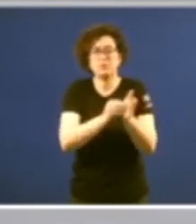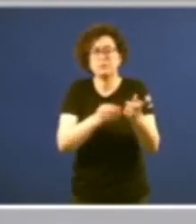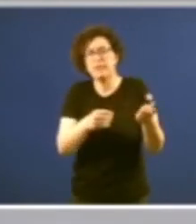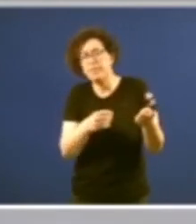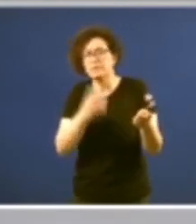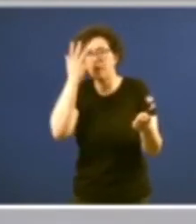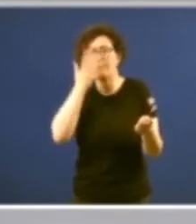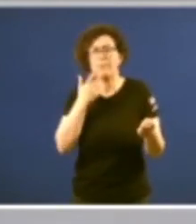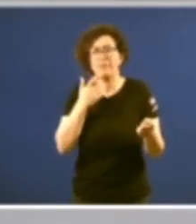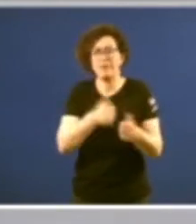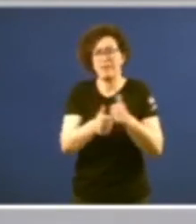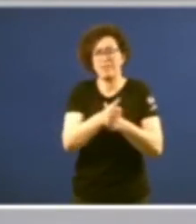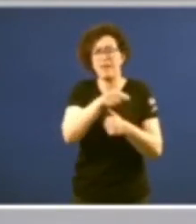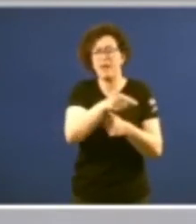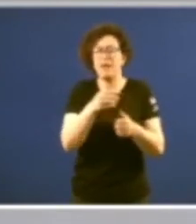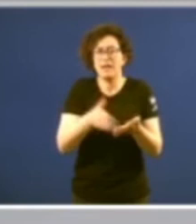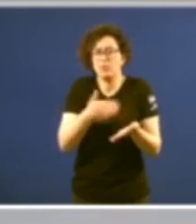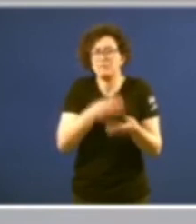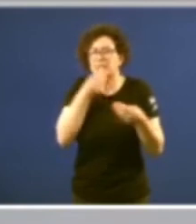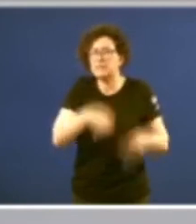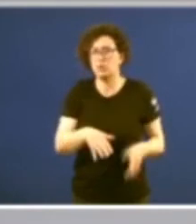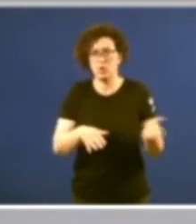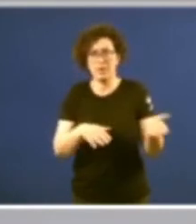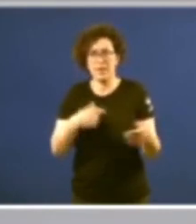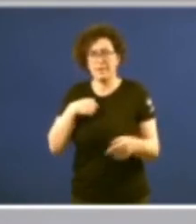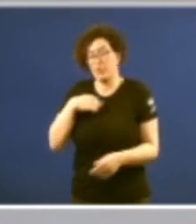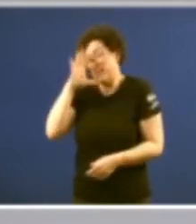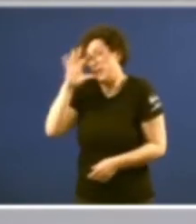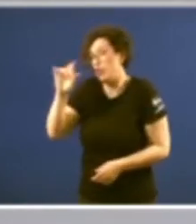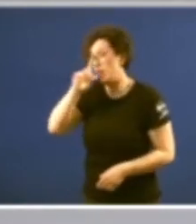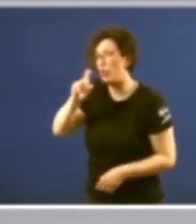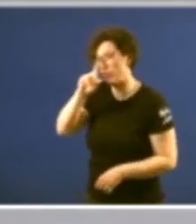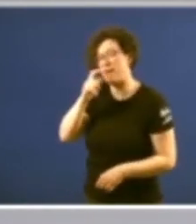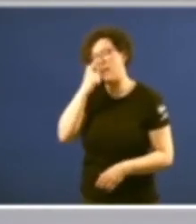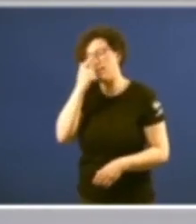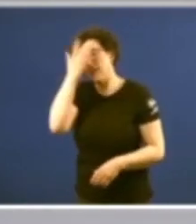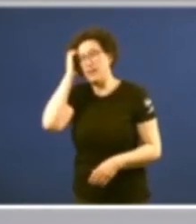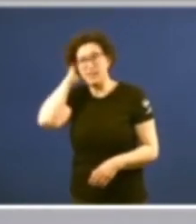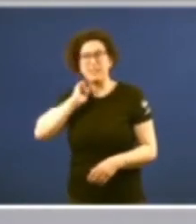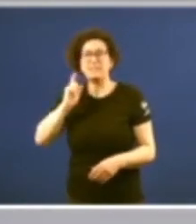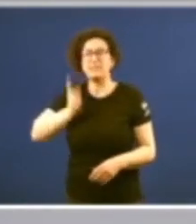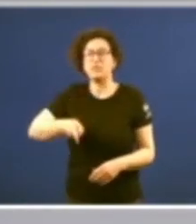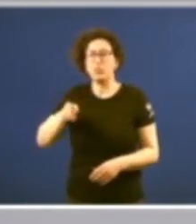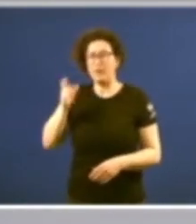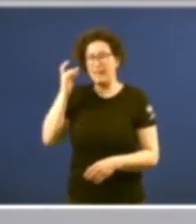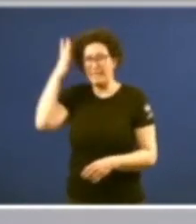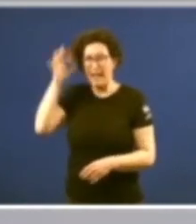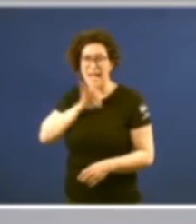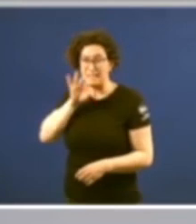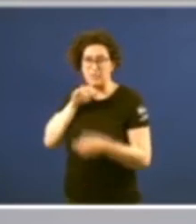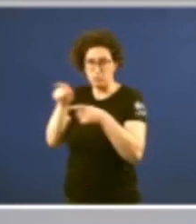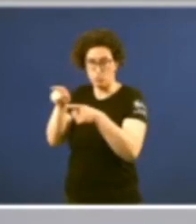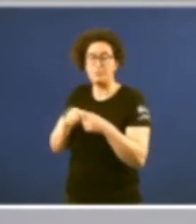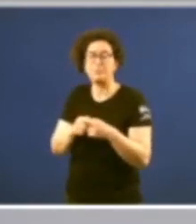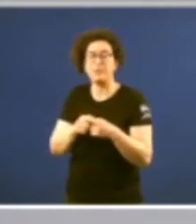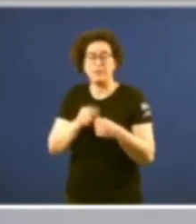nos libros de historia como creo recordar decía o director del Ideal Galego Nas